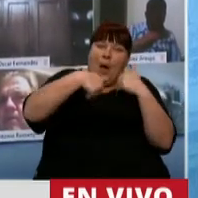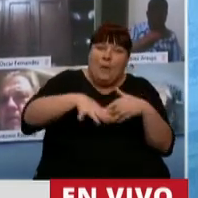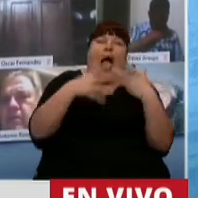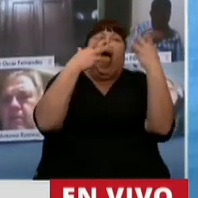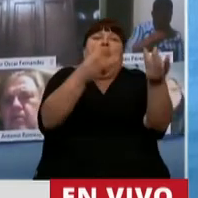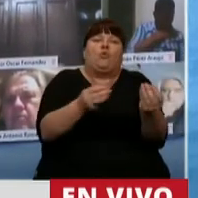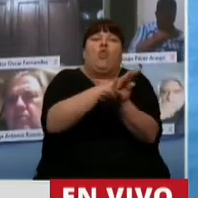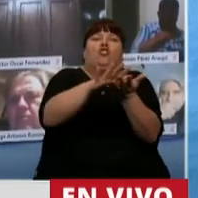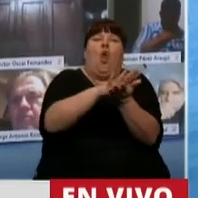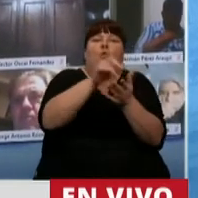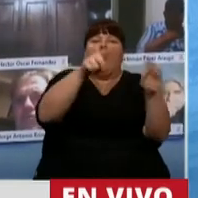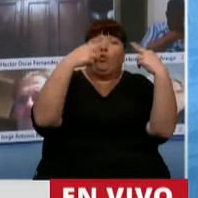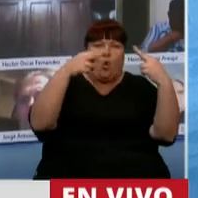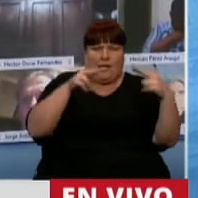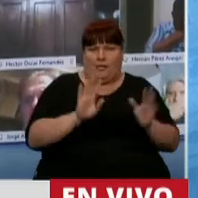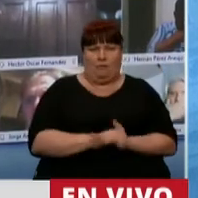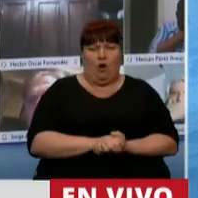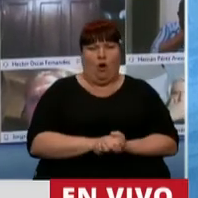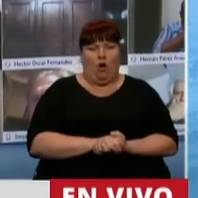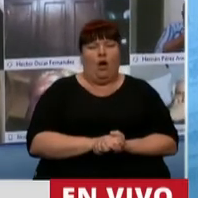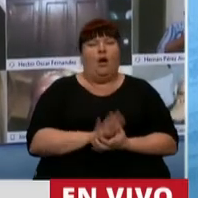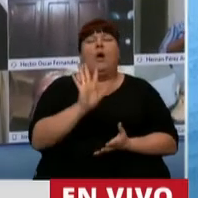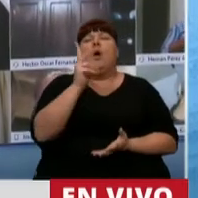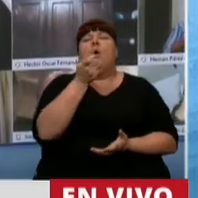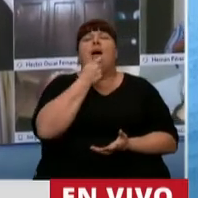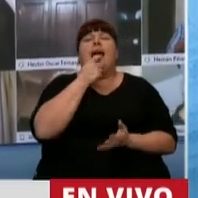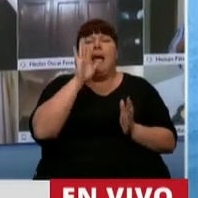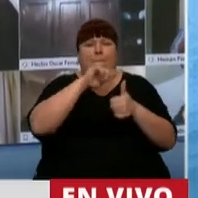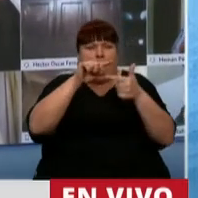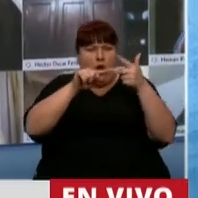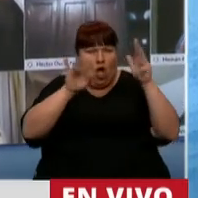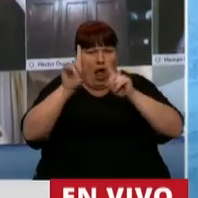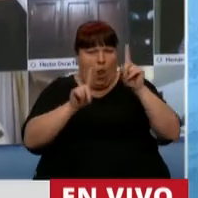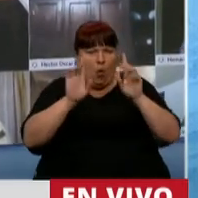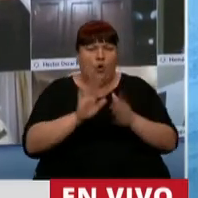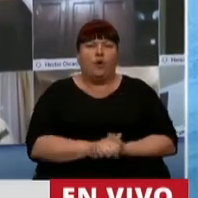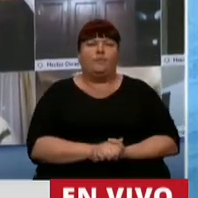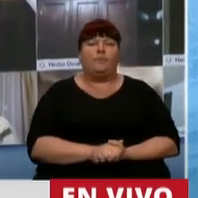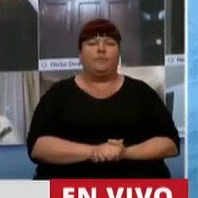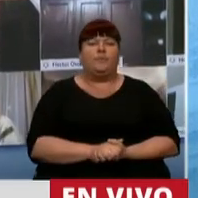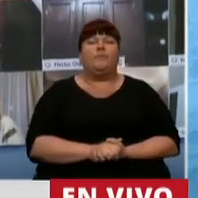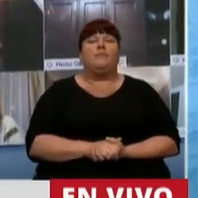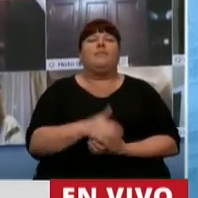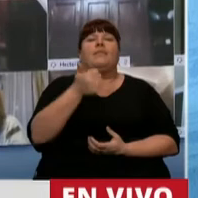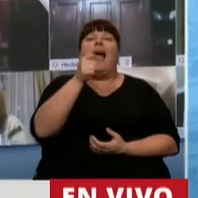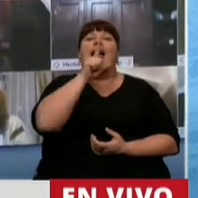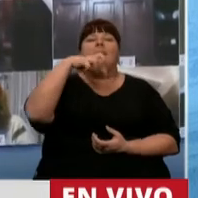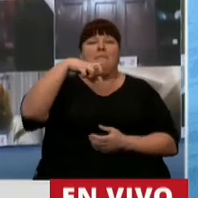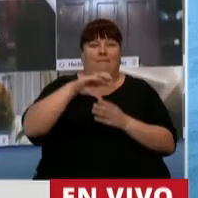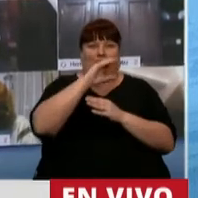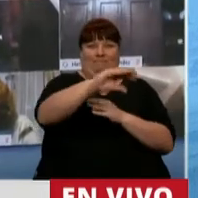darle una respuesta al sector turístico. Por darle solo unos ejemplos, con los ATPs